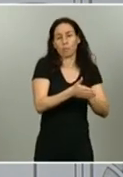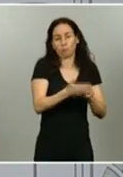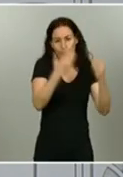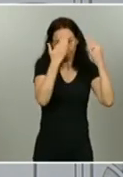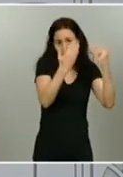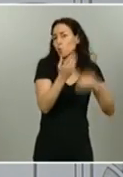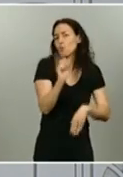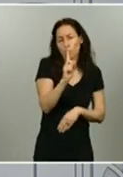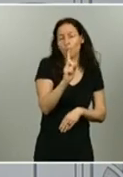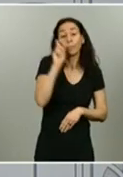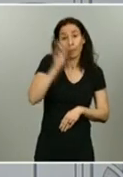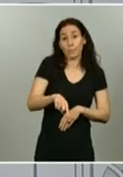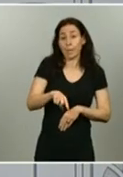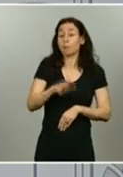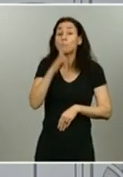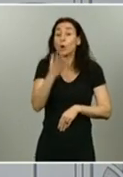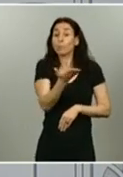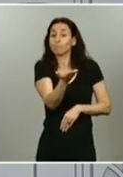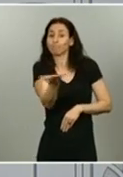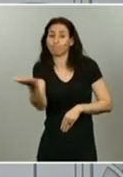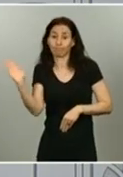indirectamente lo han sufrido y han fallecido por ello.